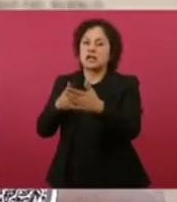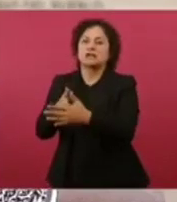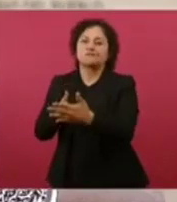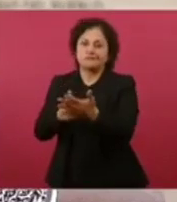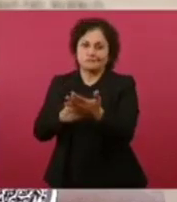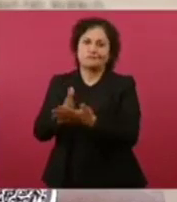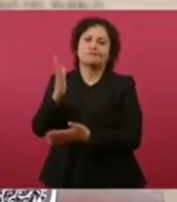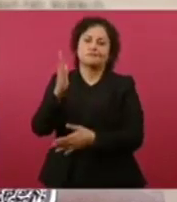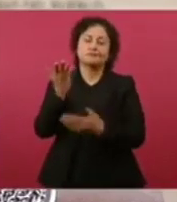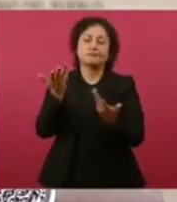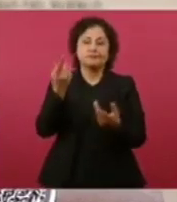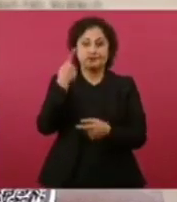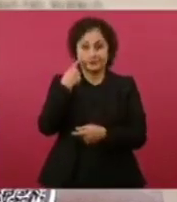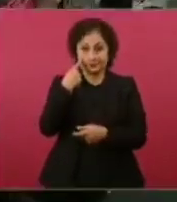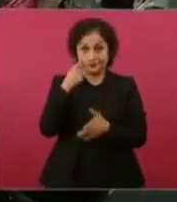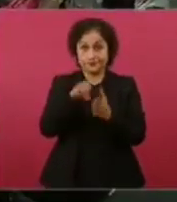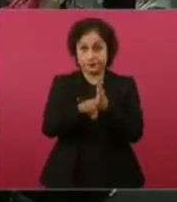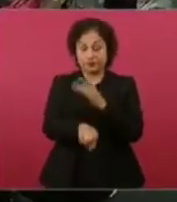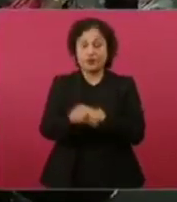Ayer, por ejemplo,